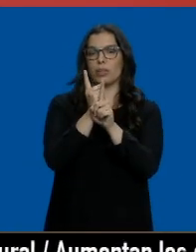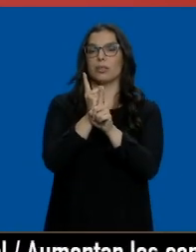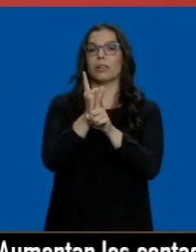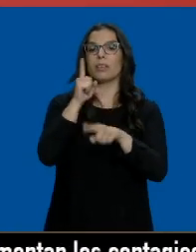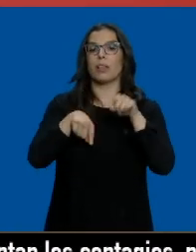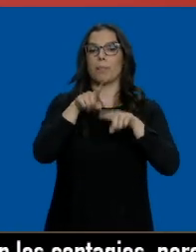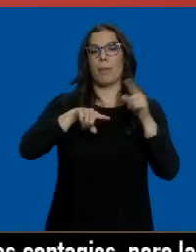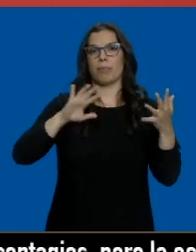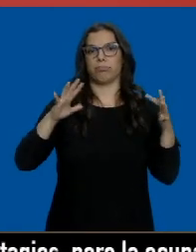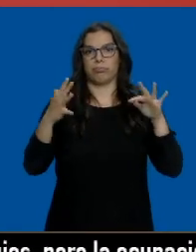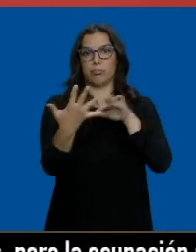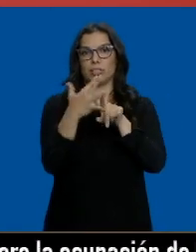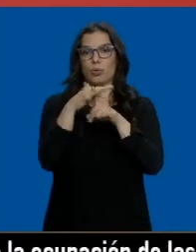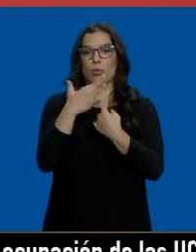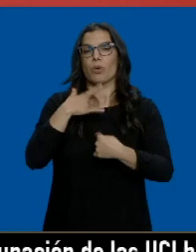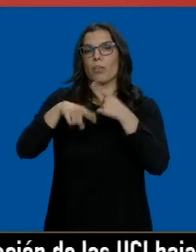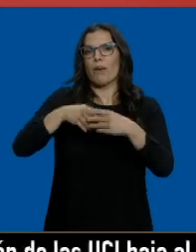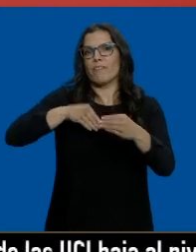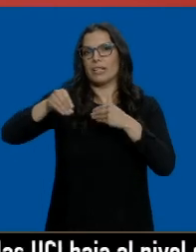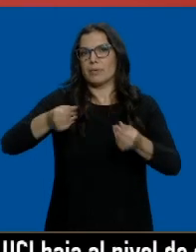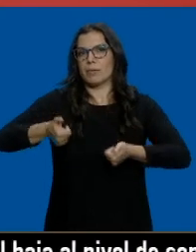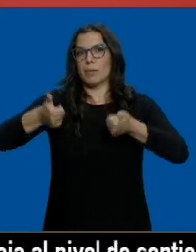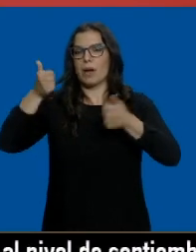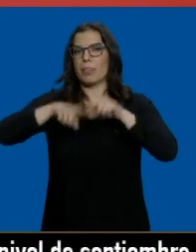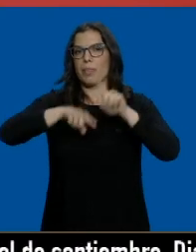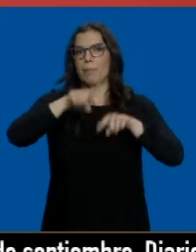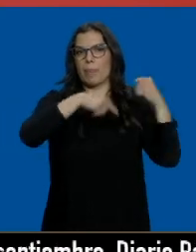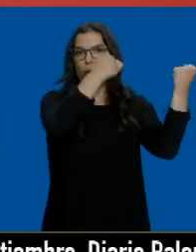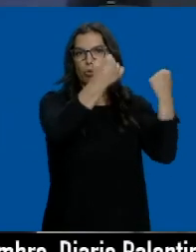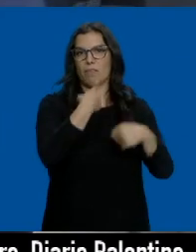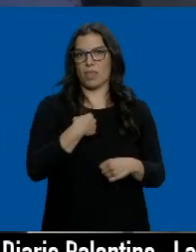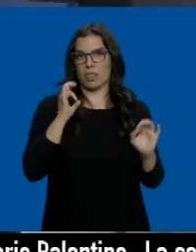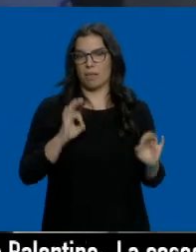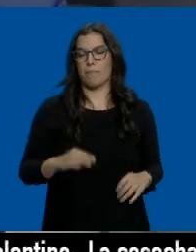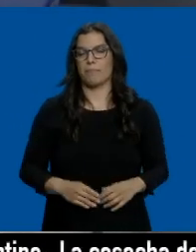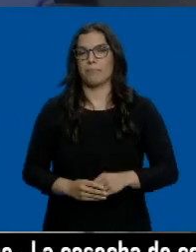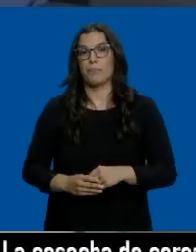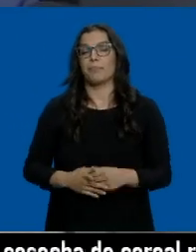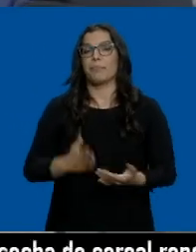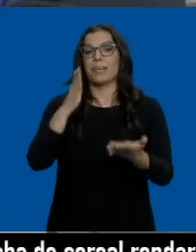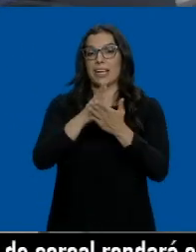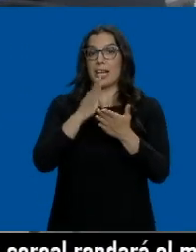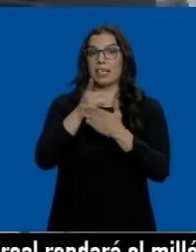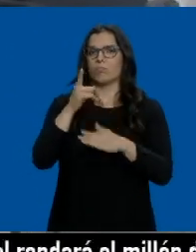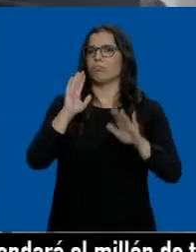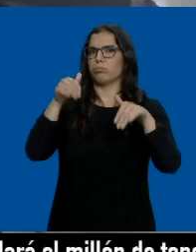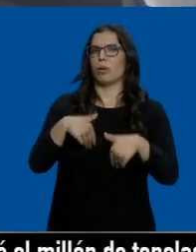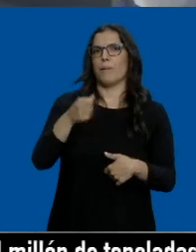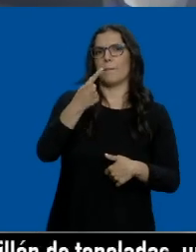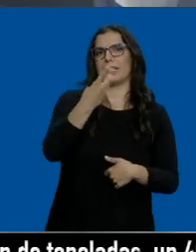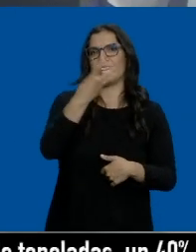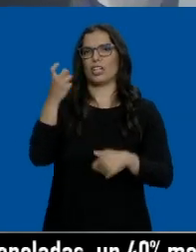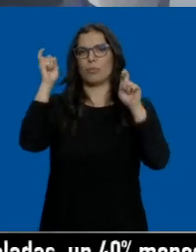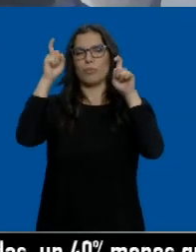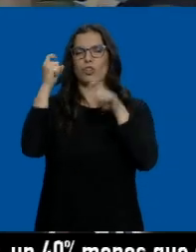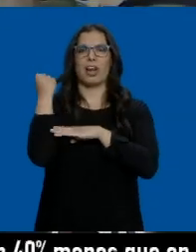la evolución sanitaria podrán ser flexibilizadas según vaya indicando las autoridades sanitarias. A las aulas volverán los 1.300 profesores de